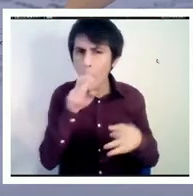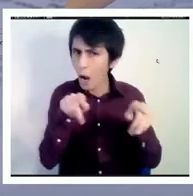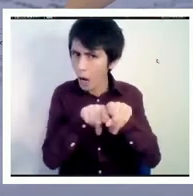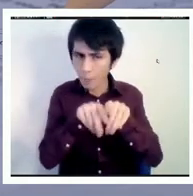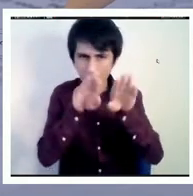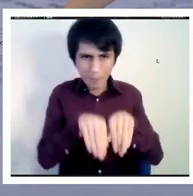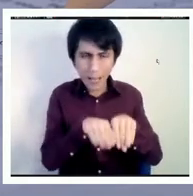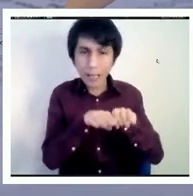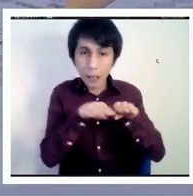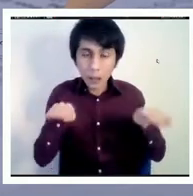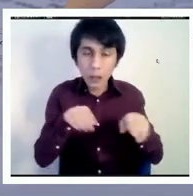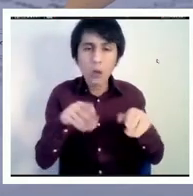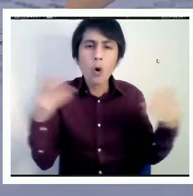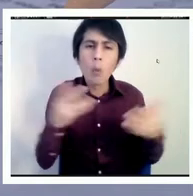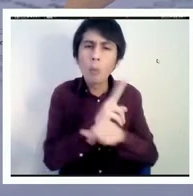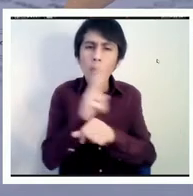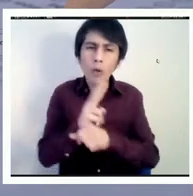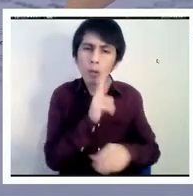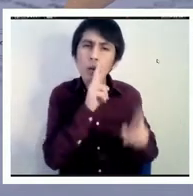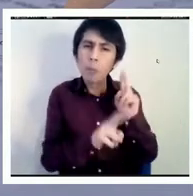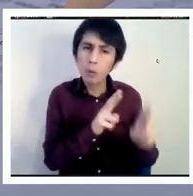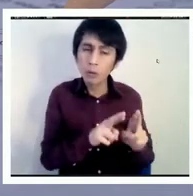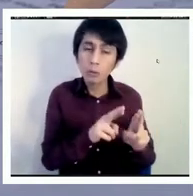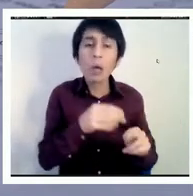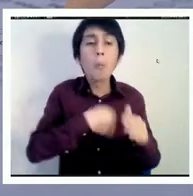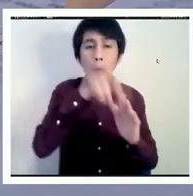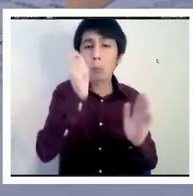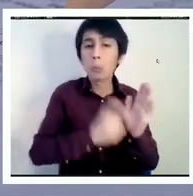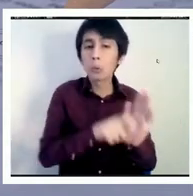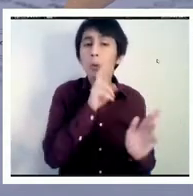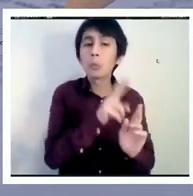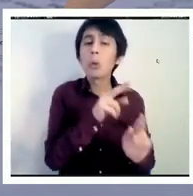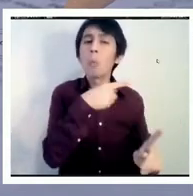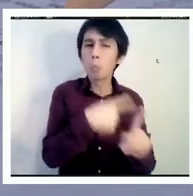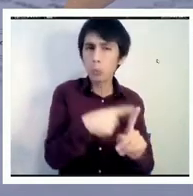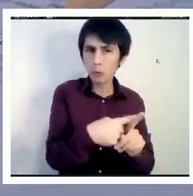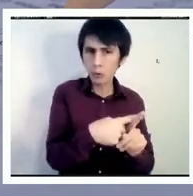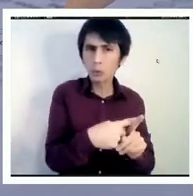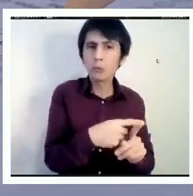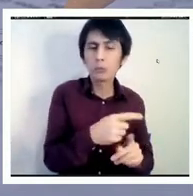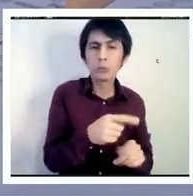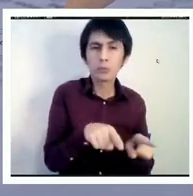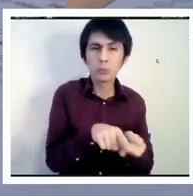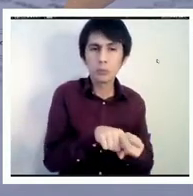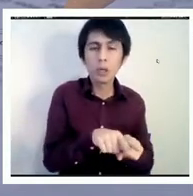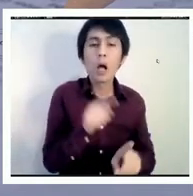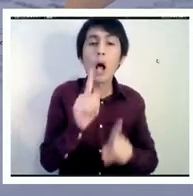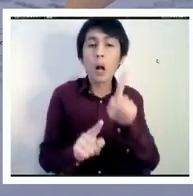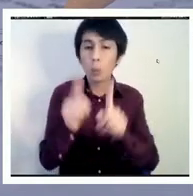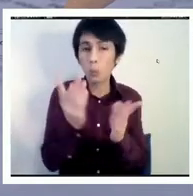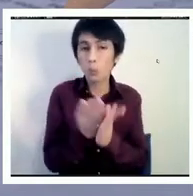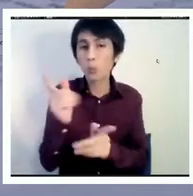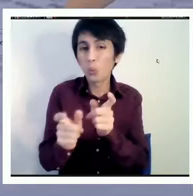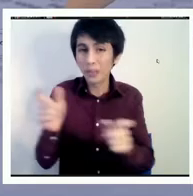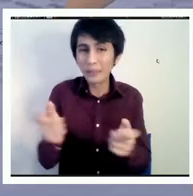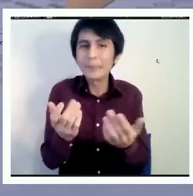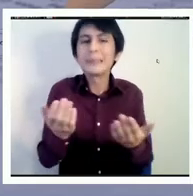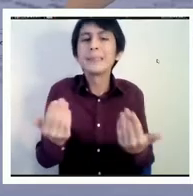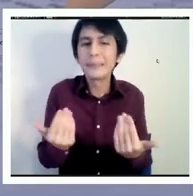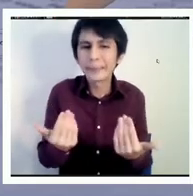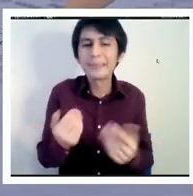significativa y bastante positiva porque también hay algunos alumnos que necesitan cubrir ciertos